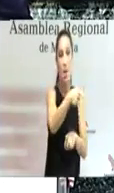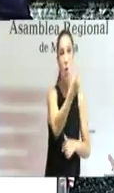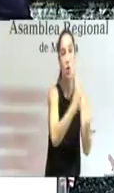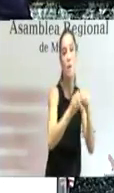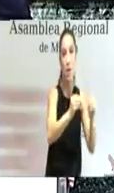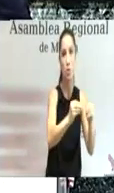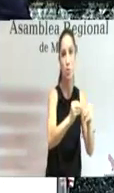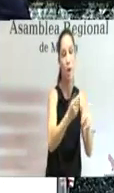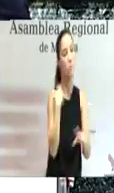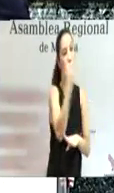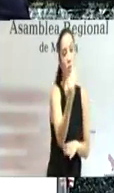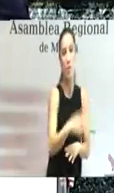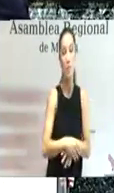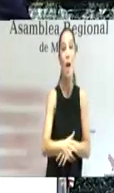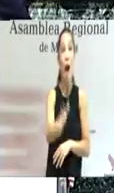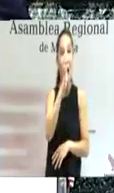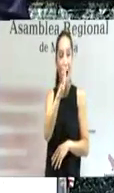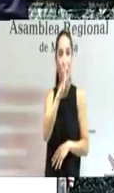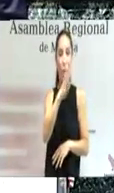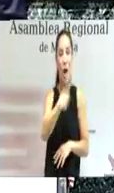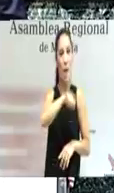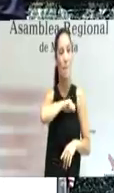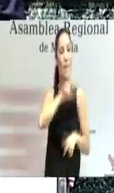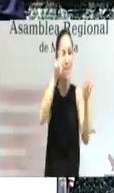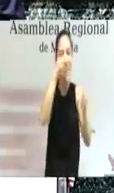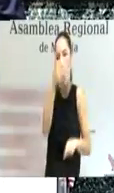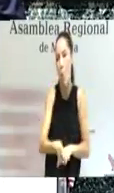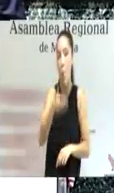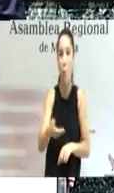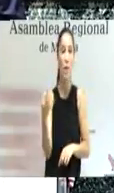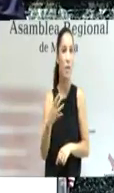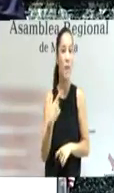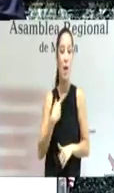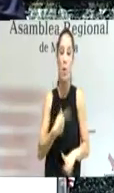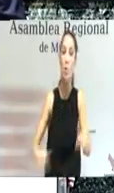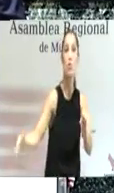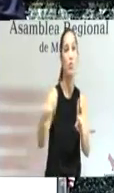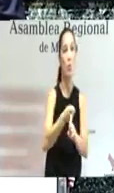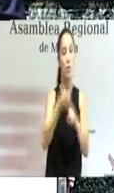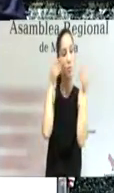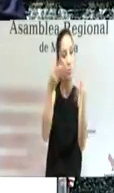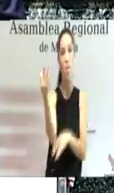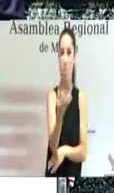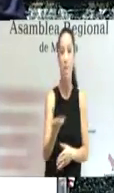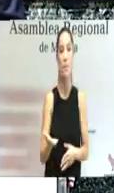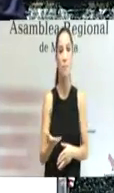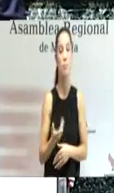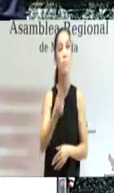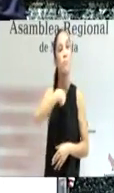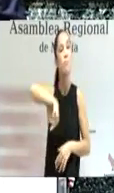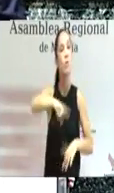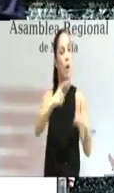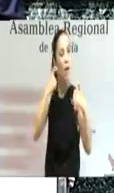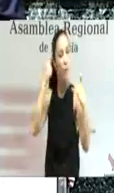asunto de Estado. Démosle, por tanto, una solución acorde a esa categoría. Hagamos posible